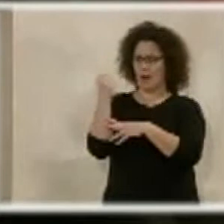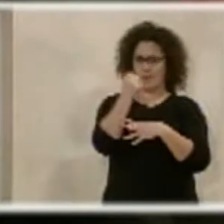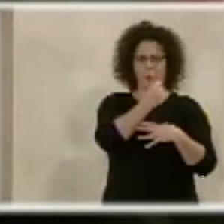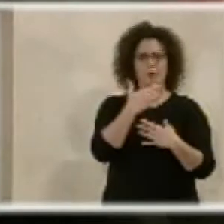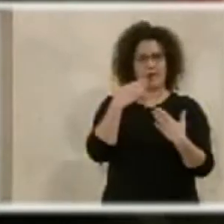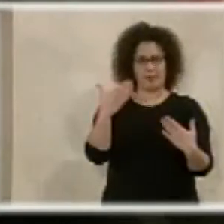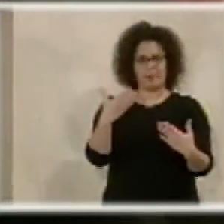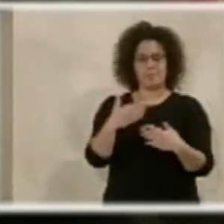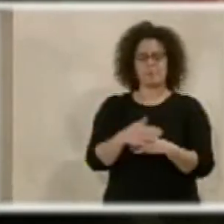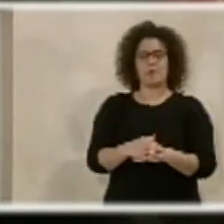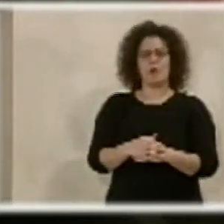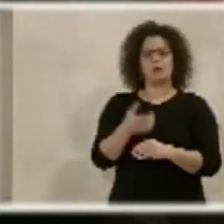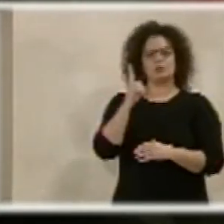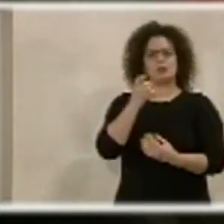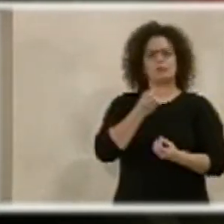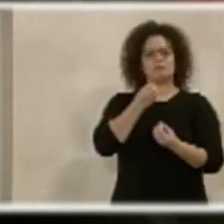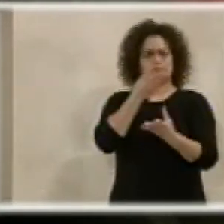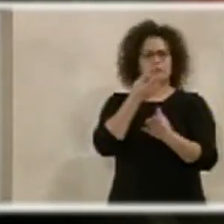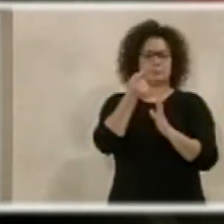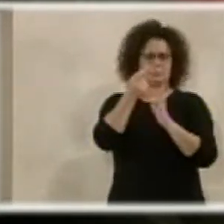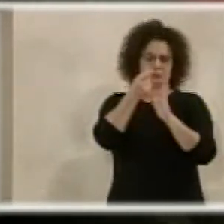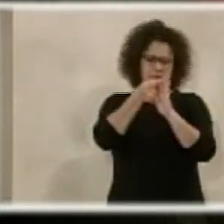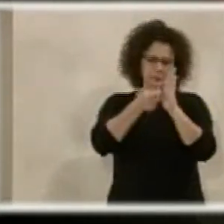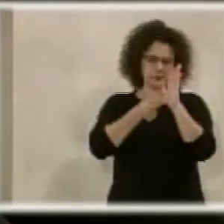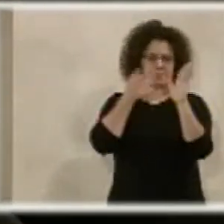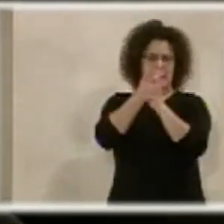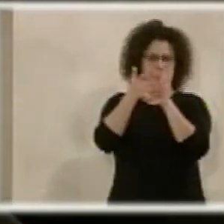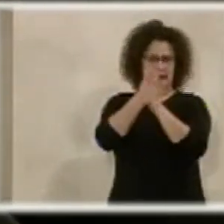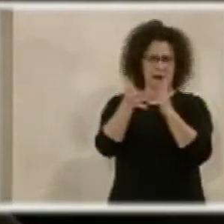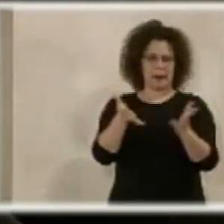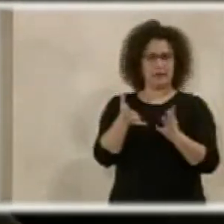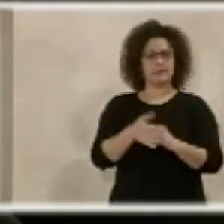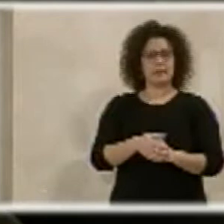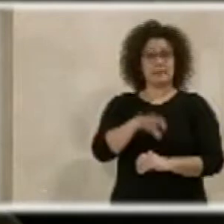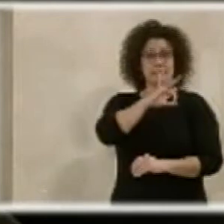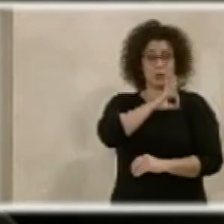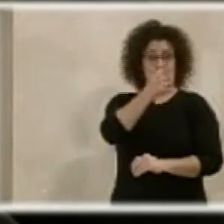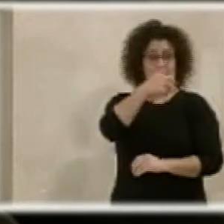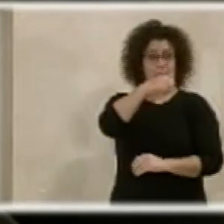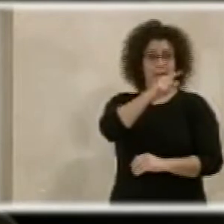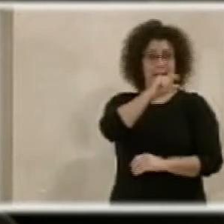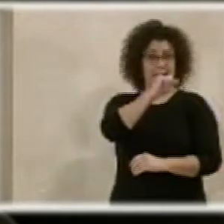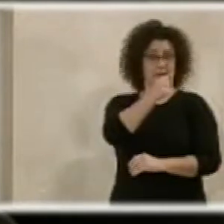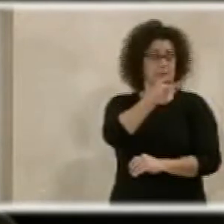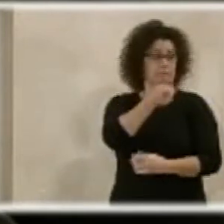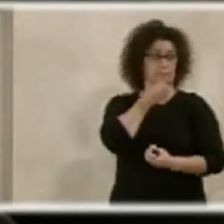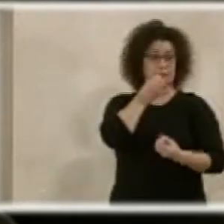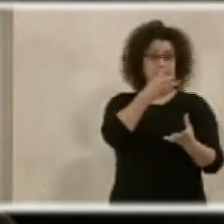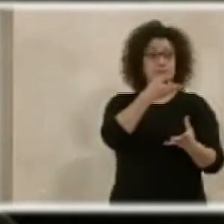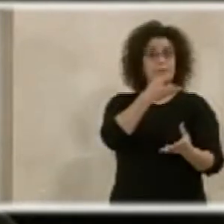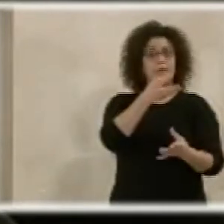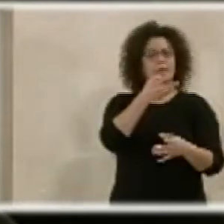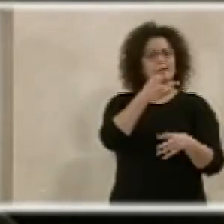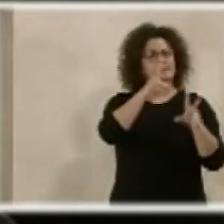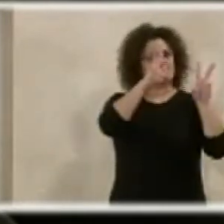y simplemente voy a hacer unas cuantas matizaciones. La señora Amalia, decirle, señora Amalia, que las